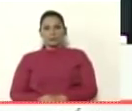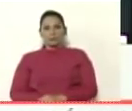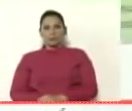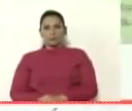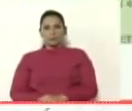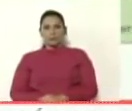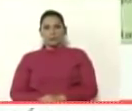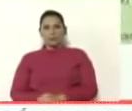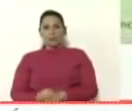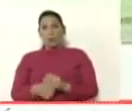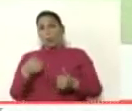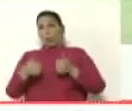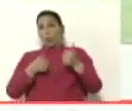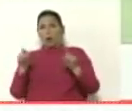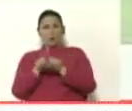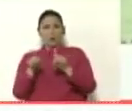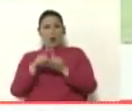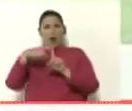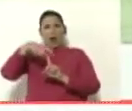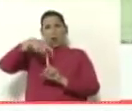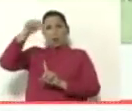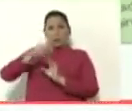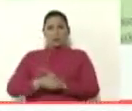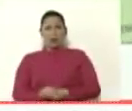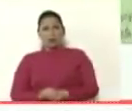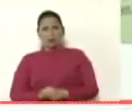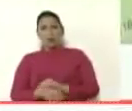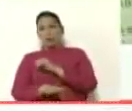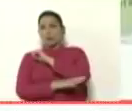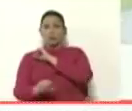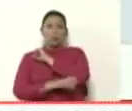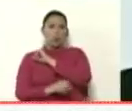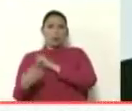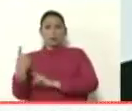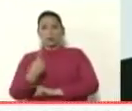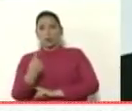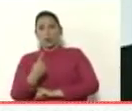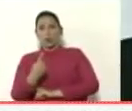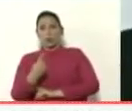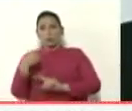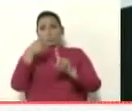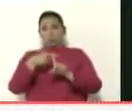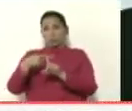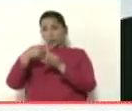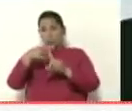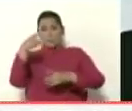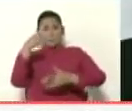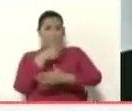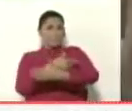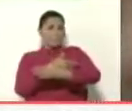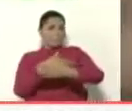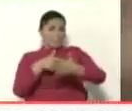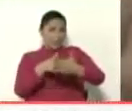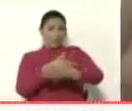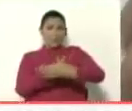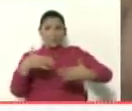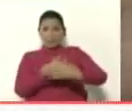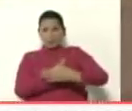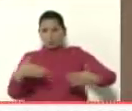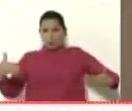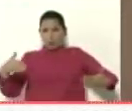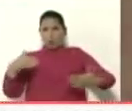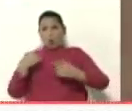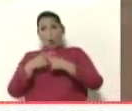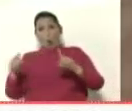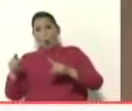cualcopellanos de la Cuarta República roban solos suman un billón uno es inmediato el otro amerita